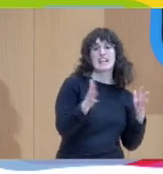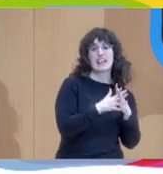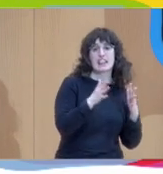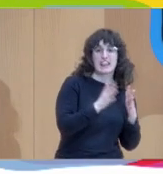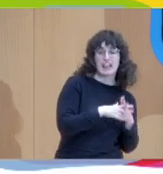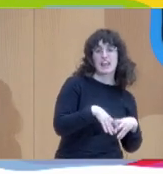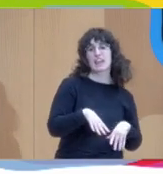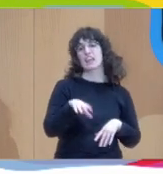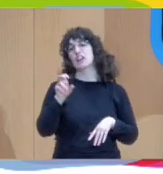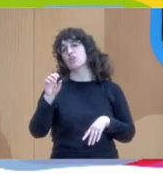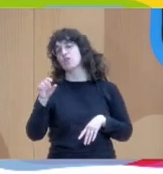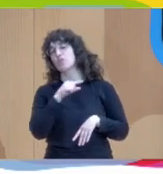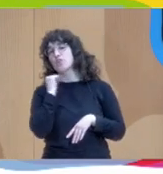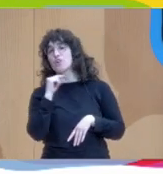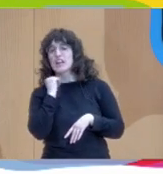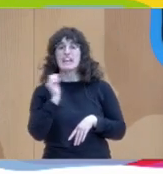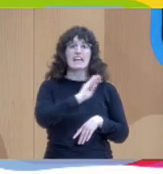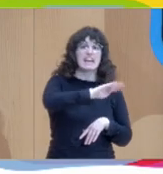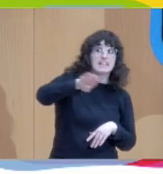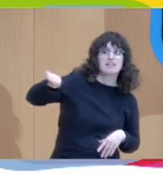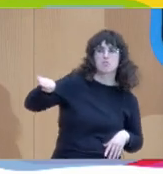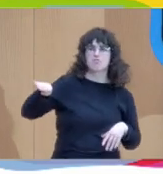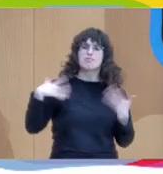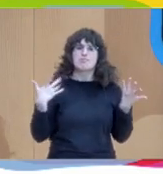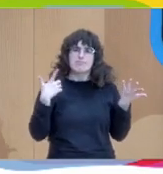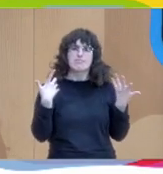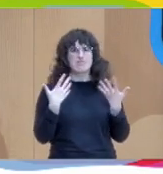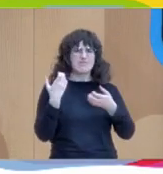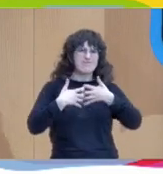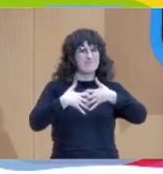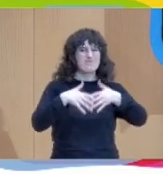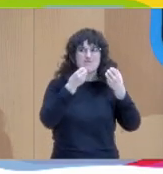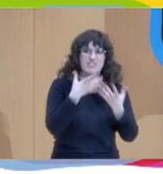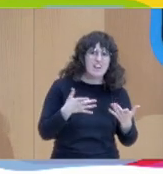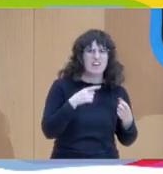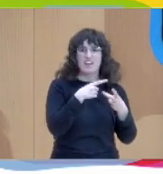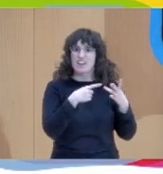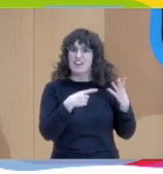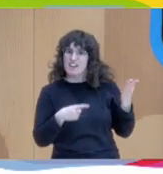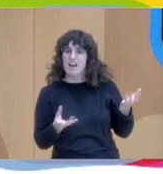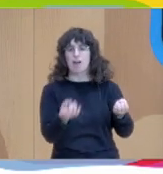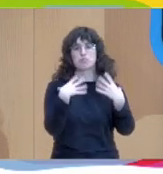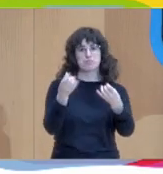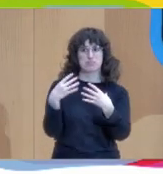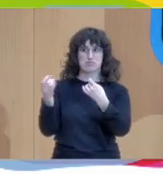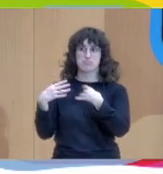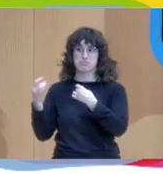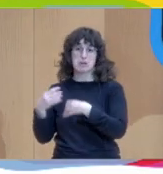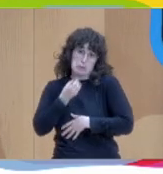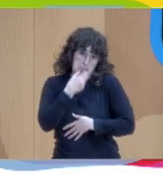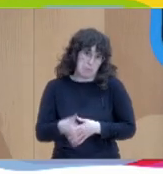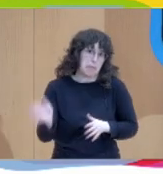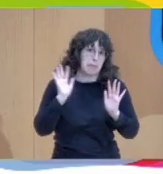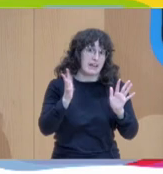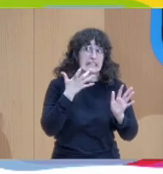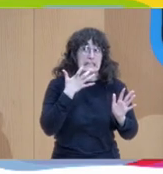María, y vas, oye, ¿qué te ha funcionado? ¿Cómo has hecho esto en la red? Te van contando, pero si hubiese un espacio donde podamos compartirlo